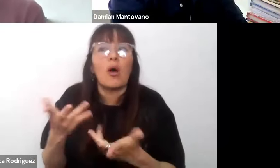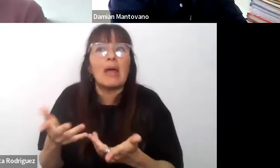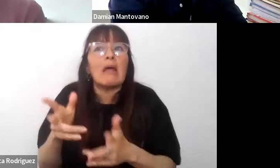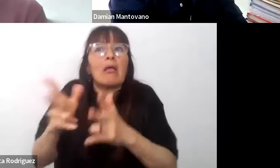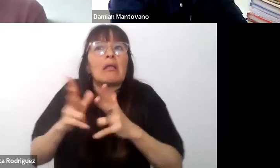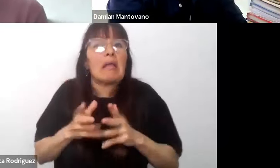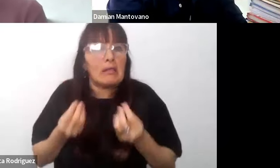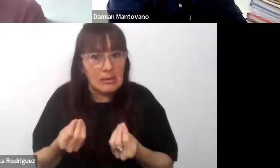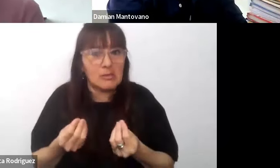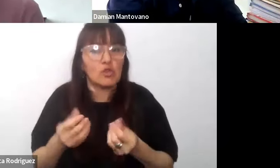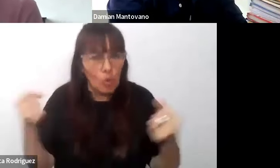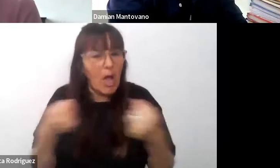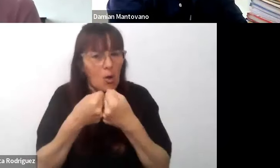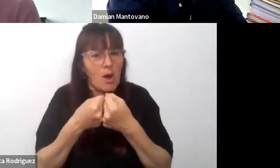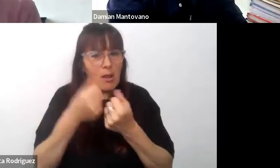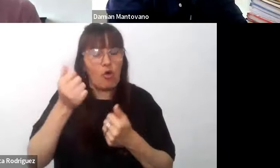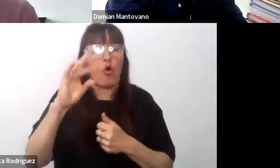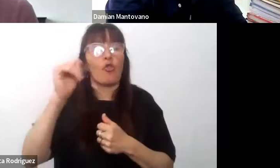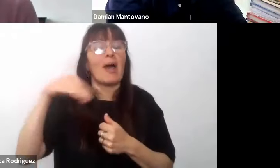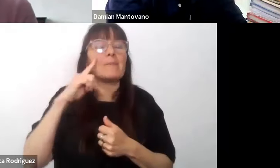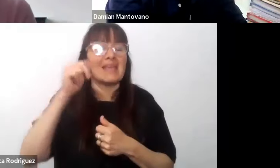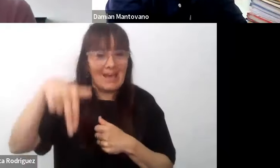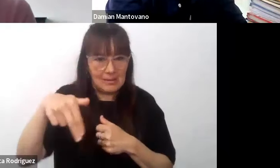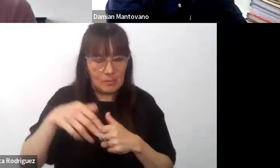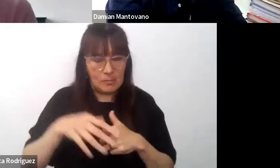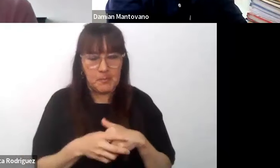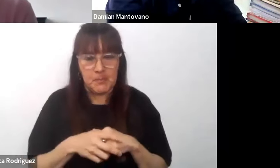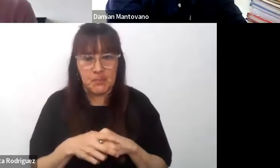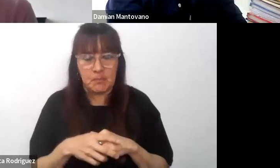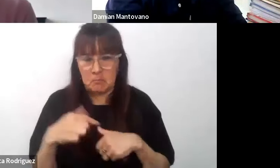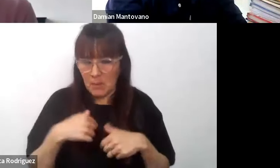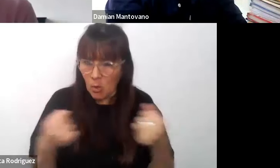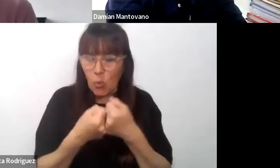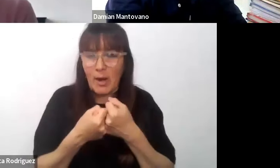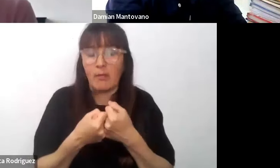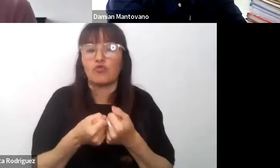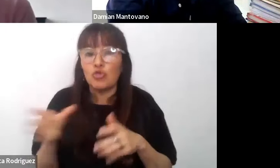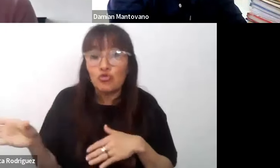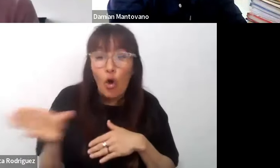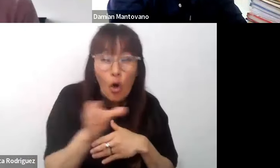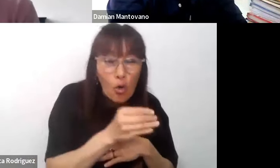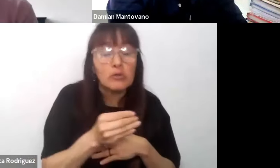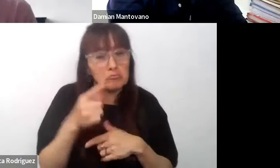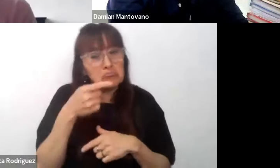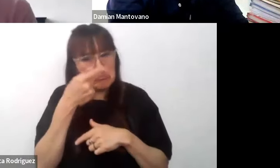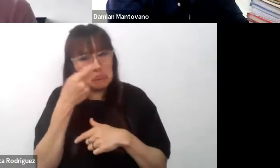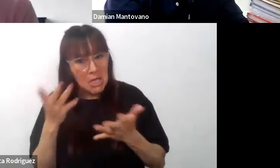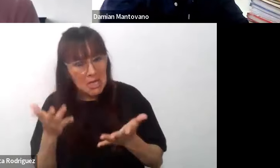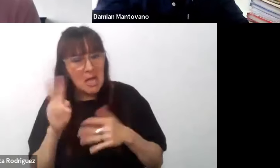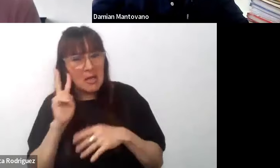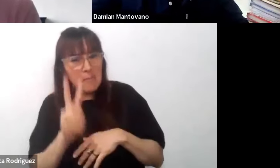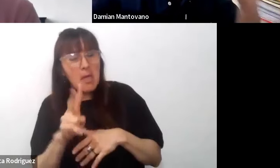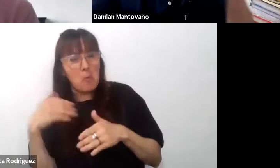acuerdo con Damián en este sentido así que todo esto efectivamente es interesante vemos que hemos